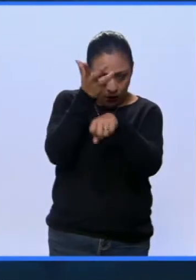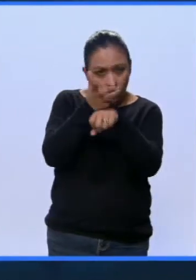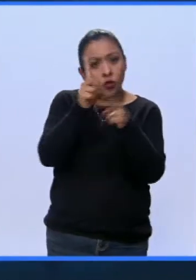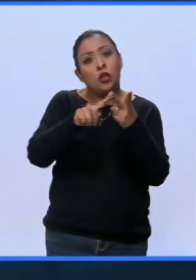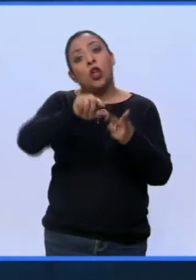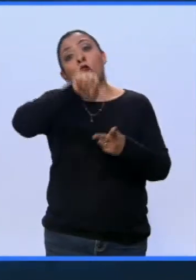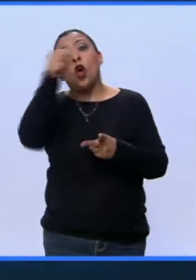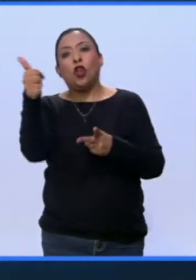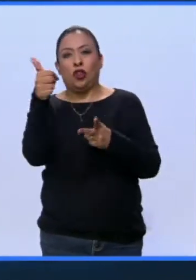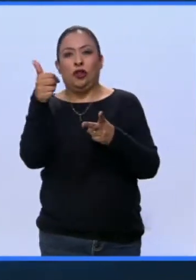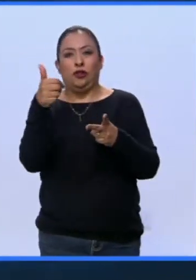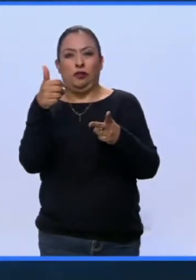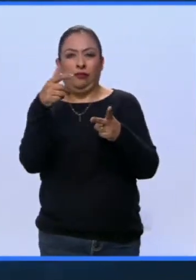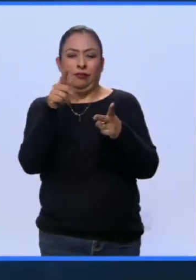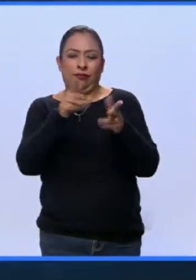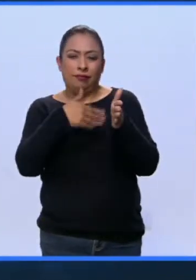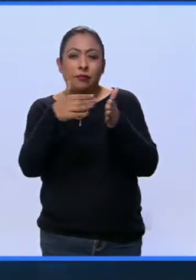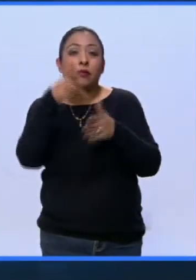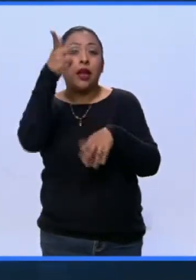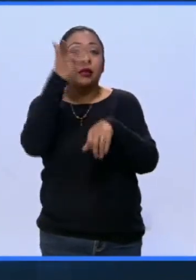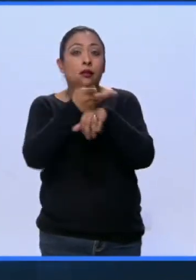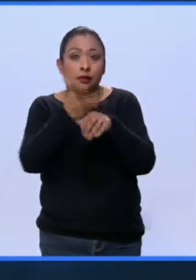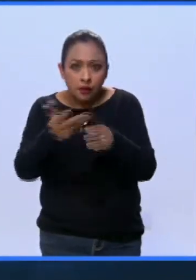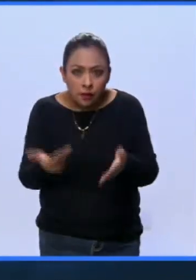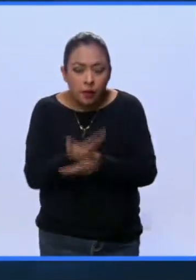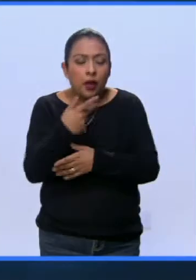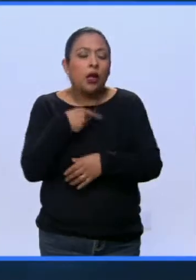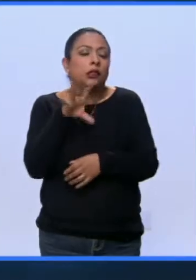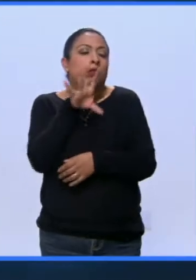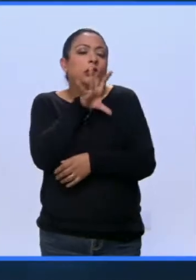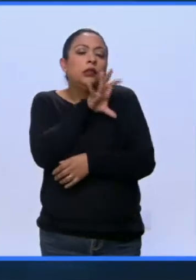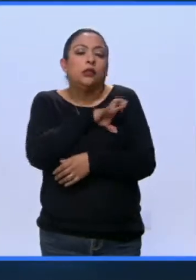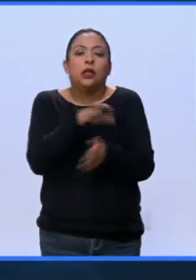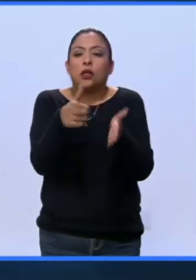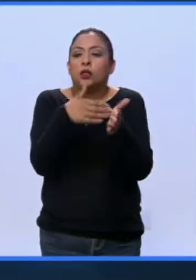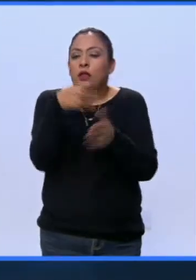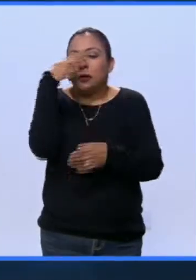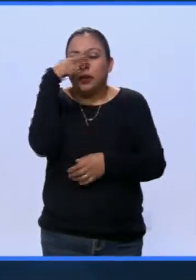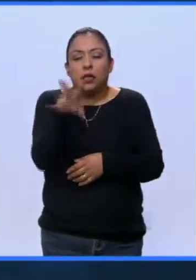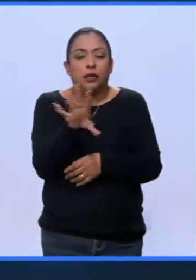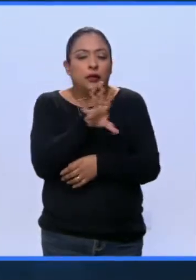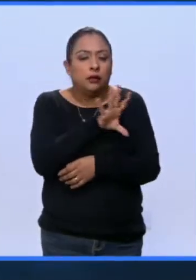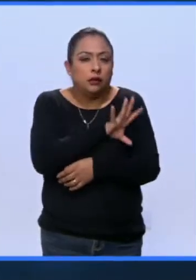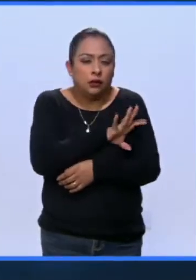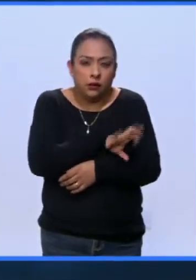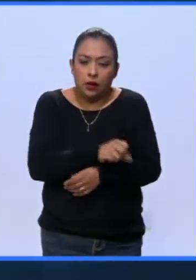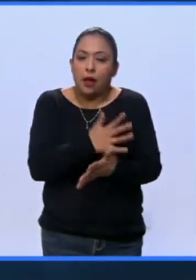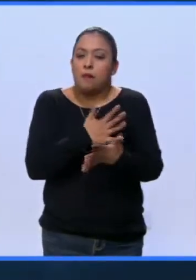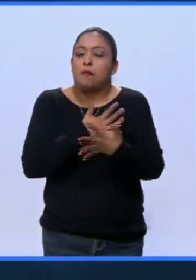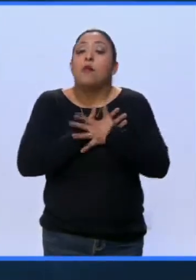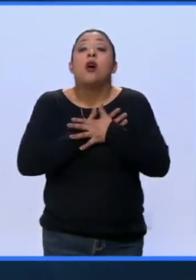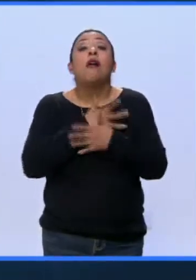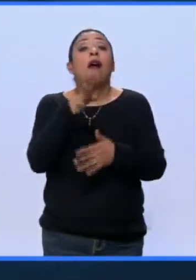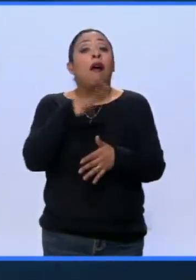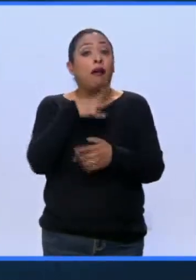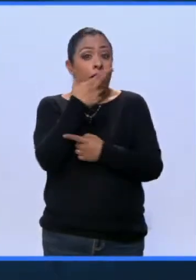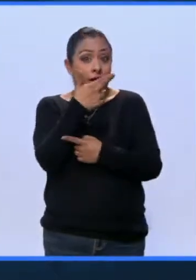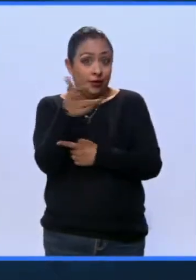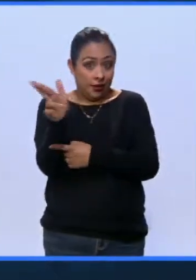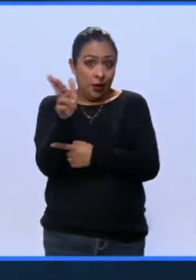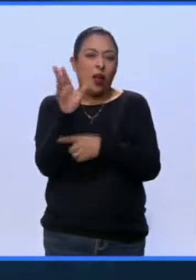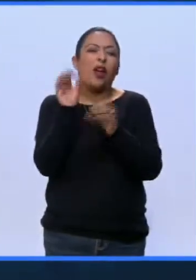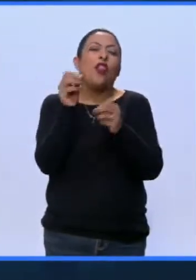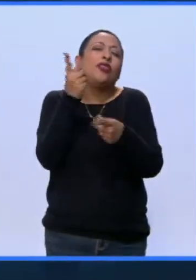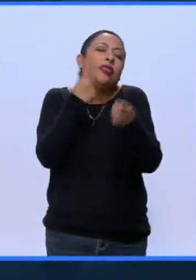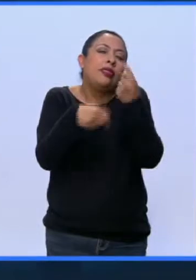y otros que son americanos, pero que están enamorados de la cocina mexicana y que tienen estos restaurantes o